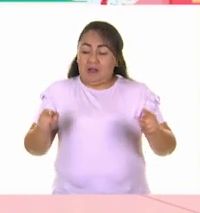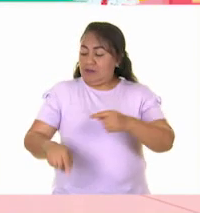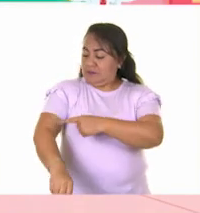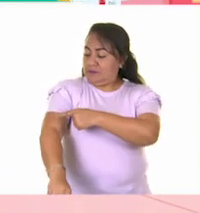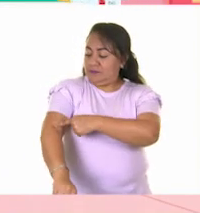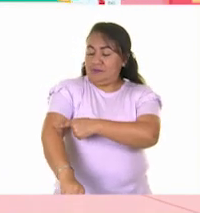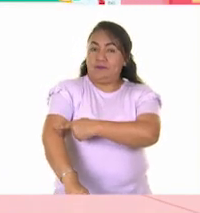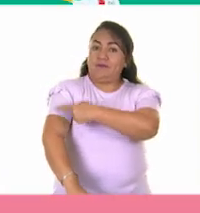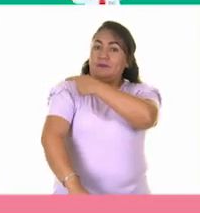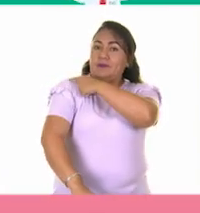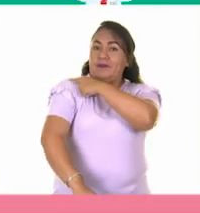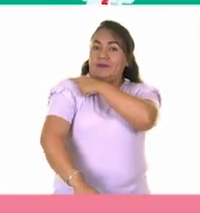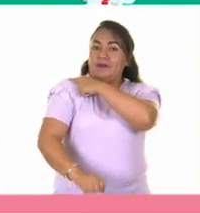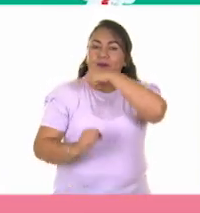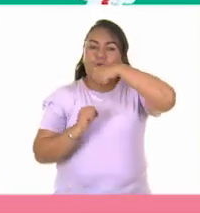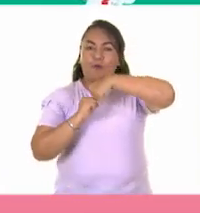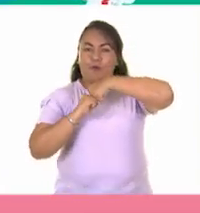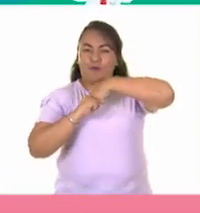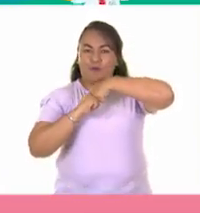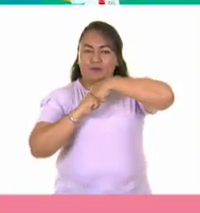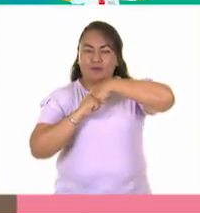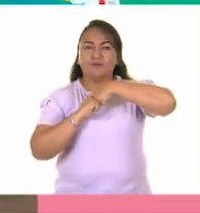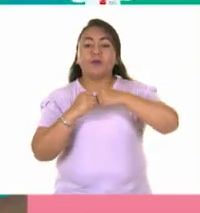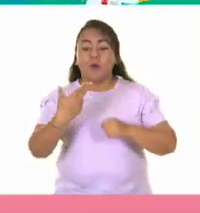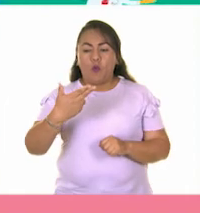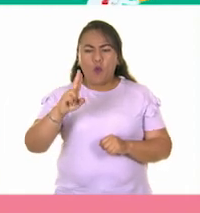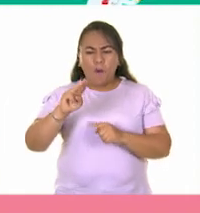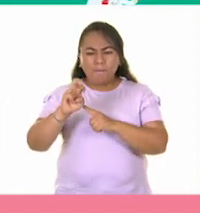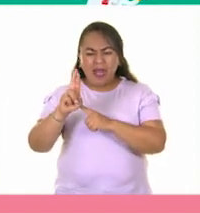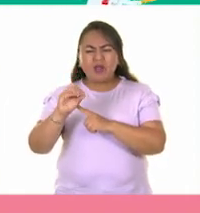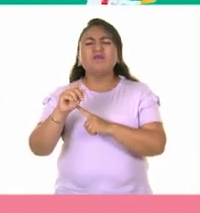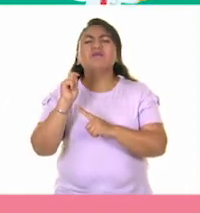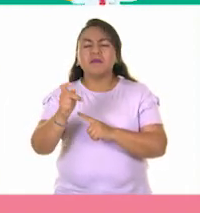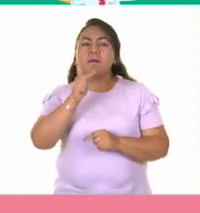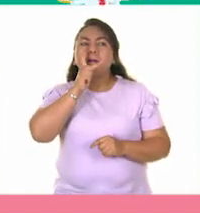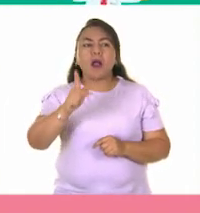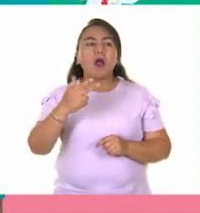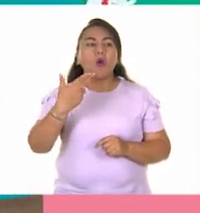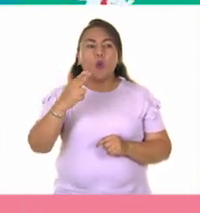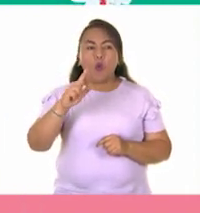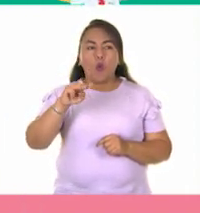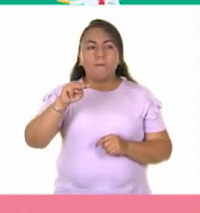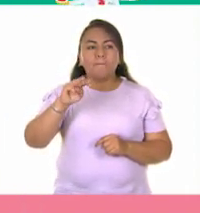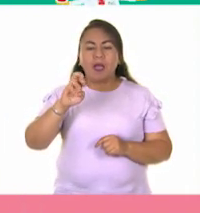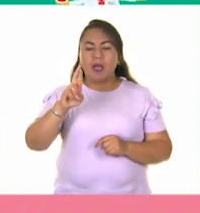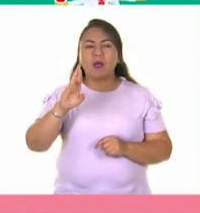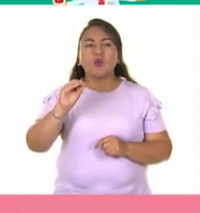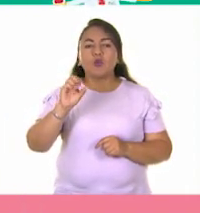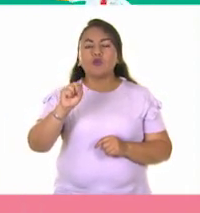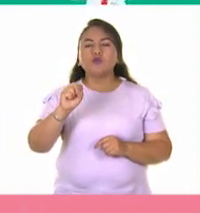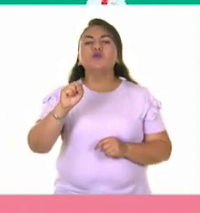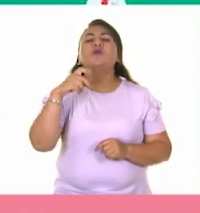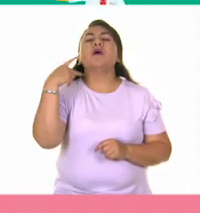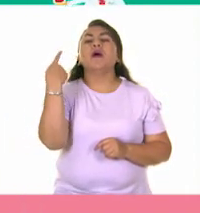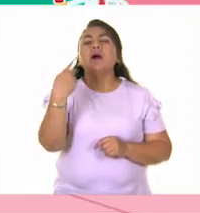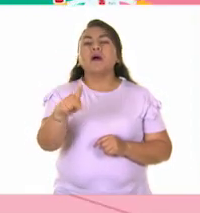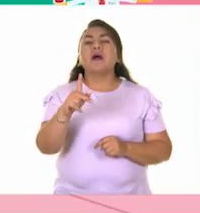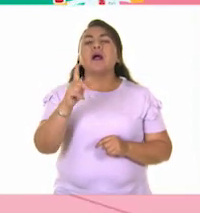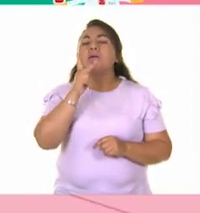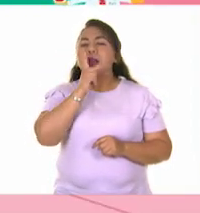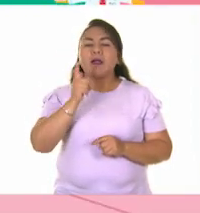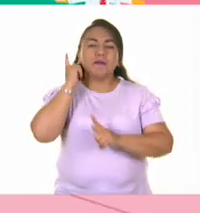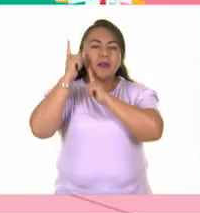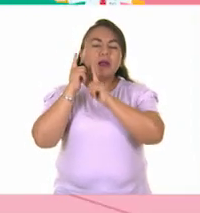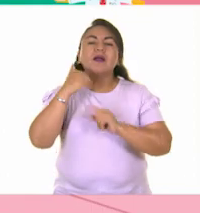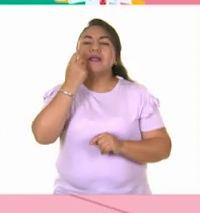Une al hombro con el codo. La palabra húmero proviene del latín húmerus, que significa hombro. Así que la